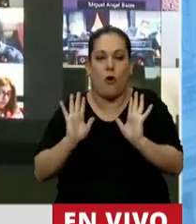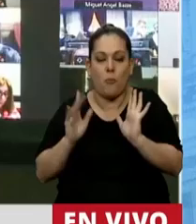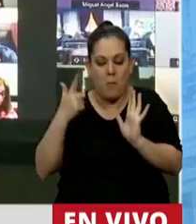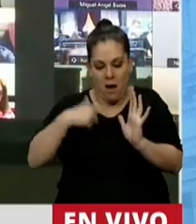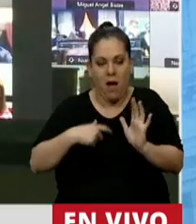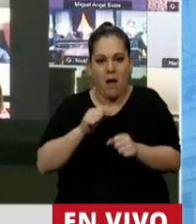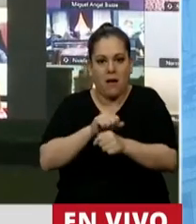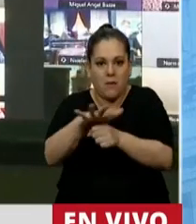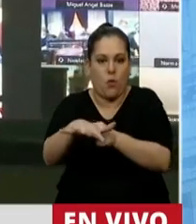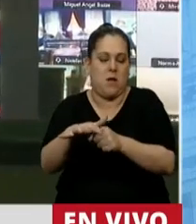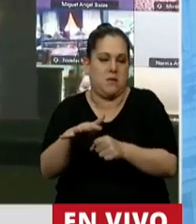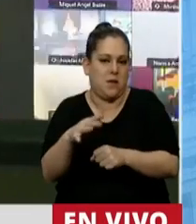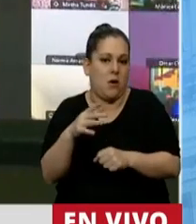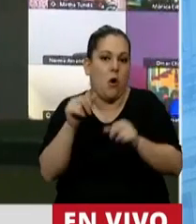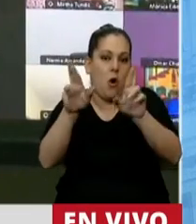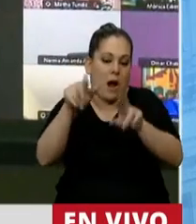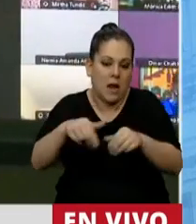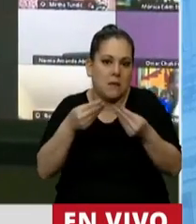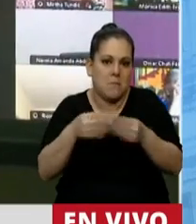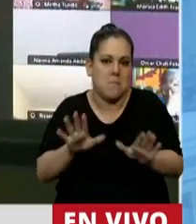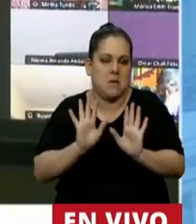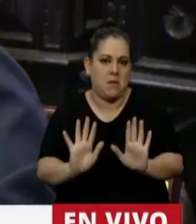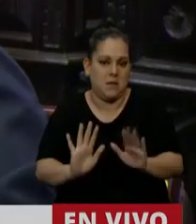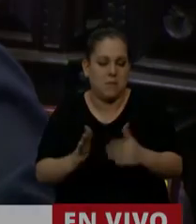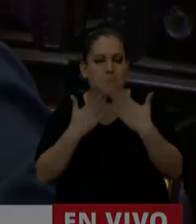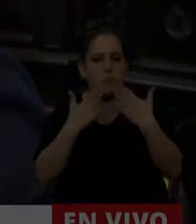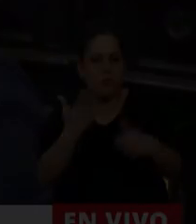Ojalá esta sea la premisa. Muchas gracias, Presidente. Muchas gracias, Diputado Gein.